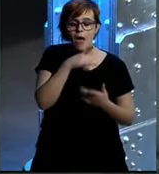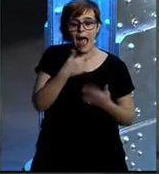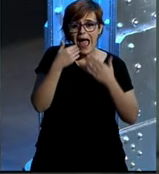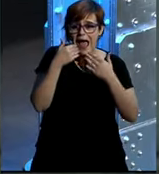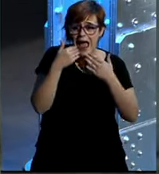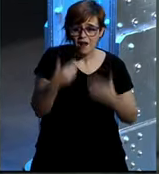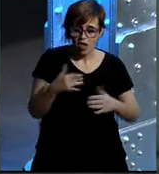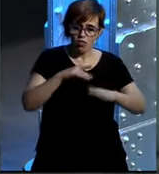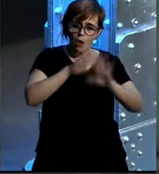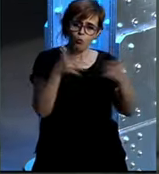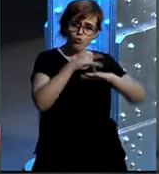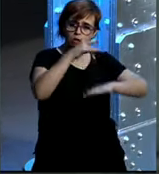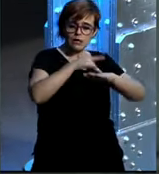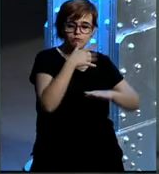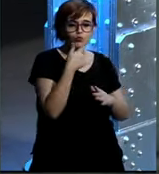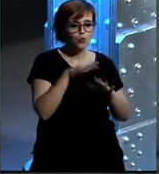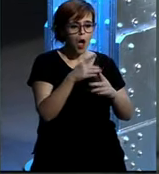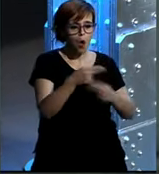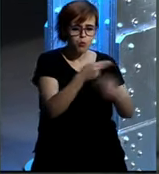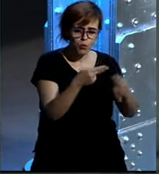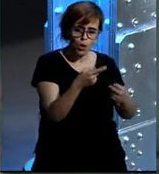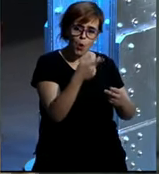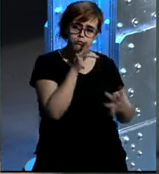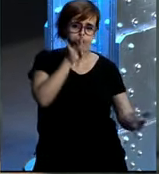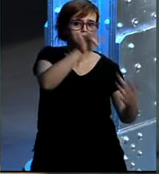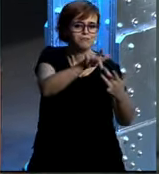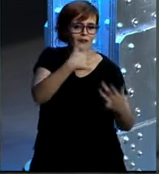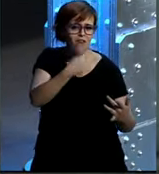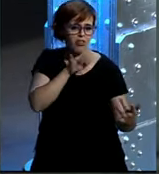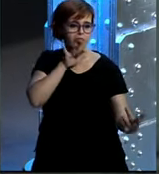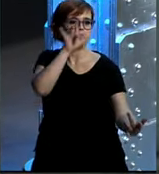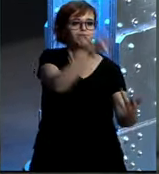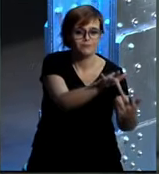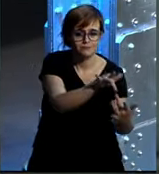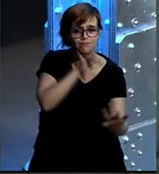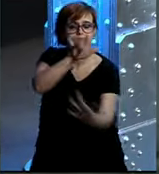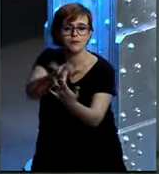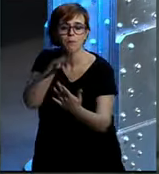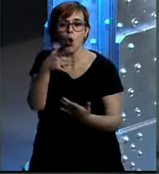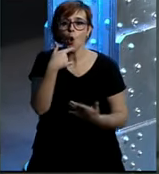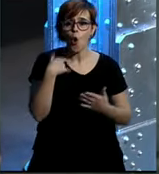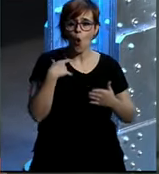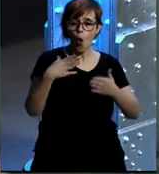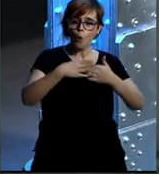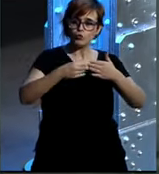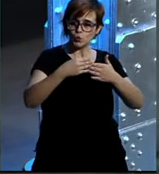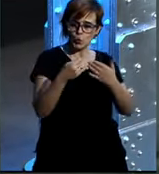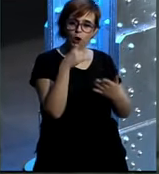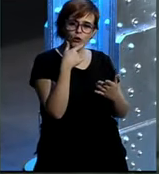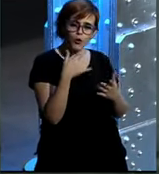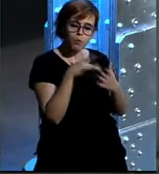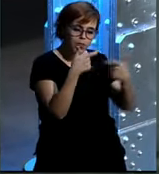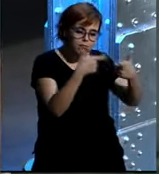llegar a los públicos a los que nos queremos dirigir de una manera mucho más fácil, en el sentido que podemos segmentar a nuestras audiencias